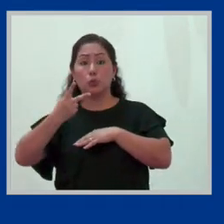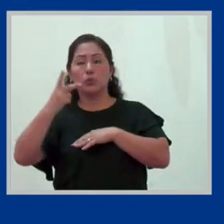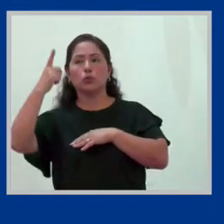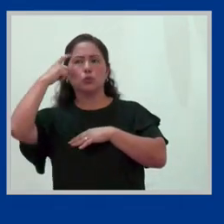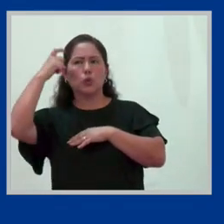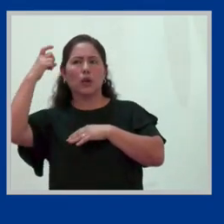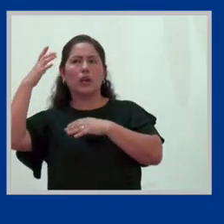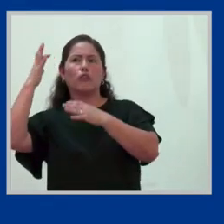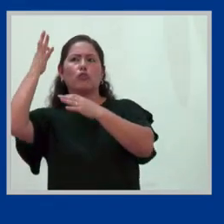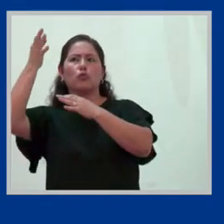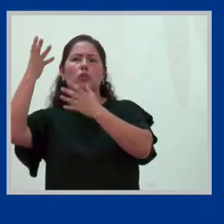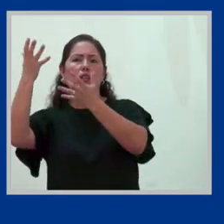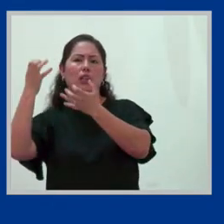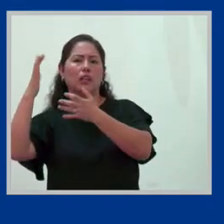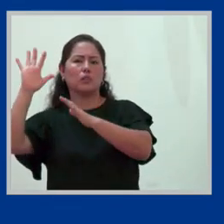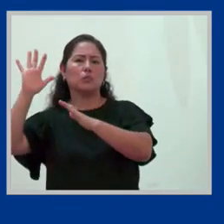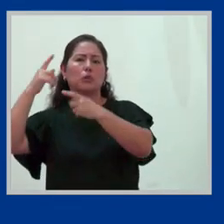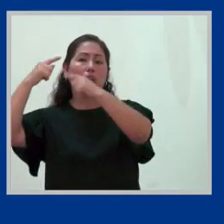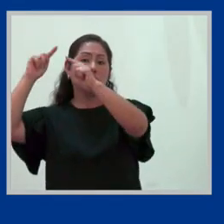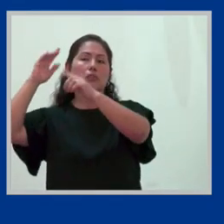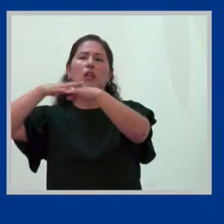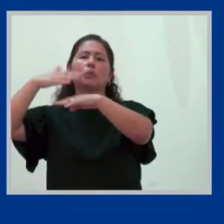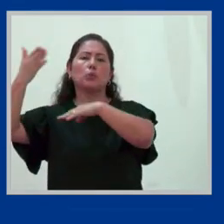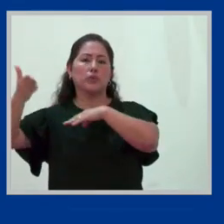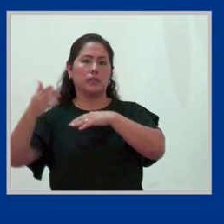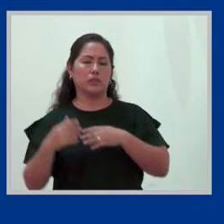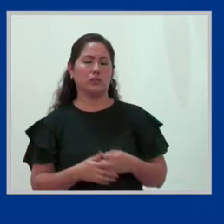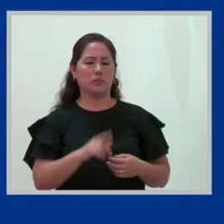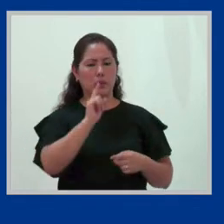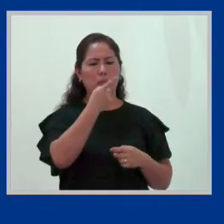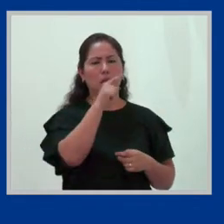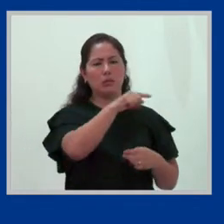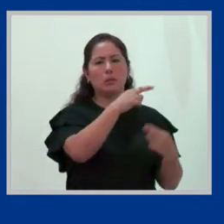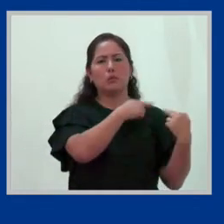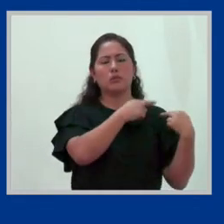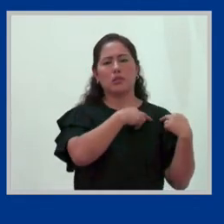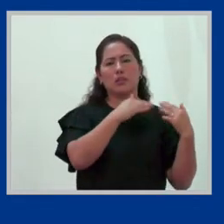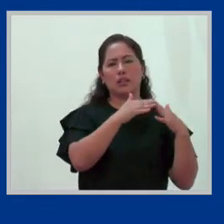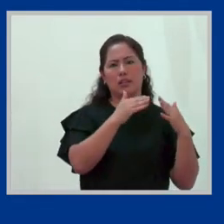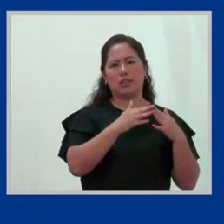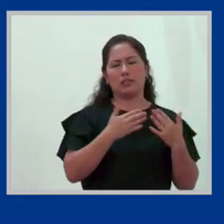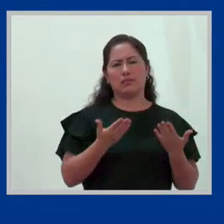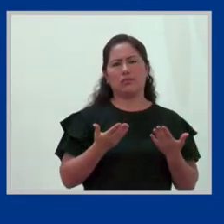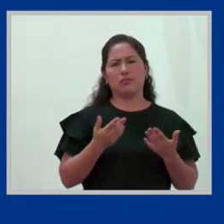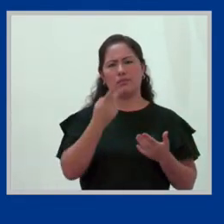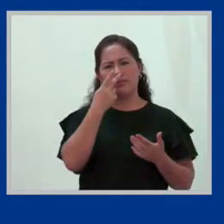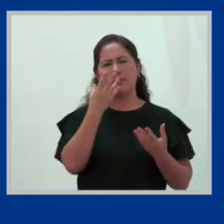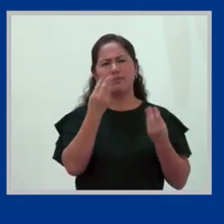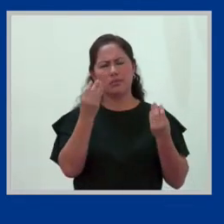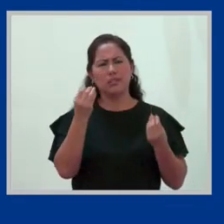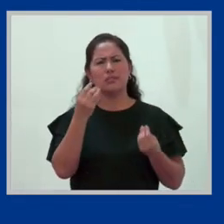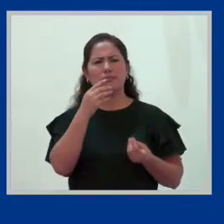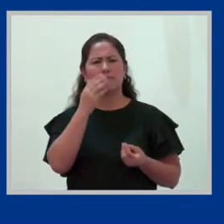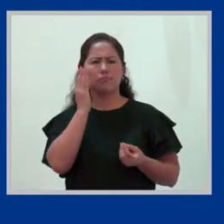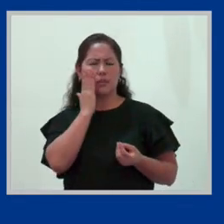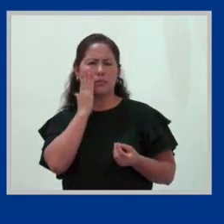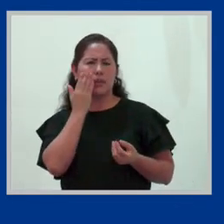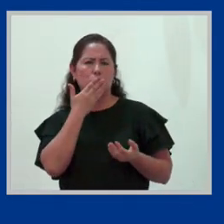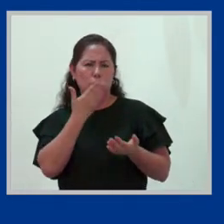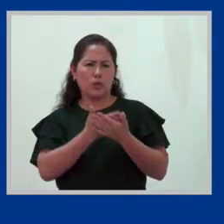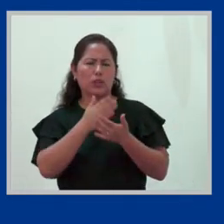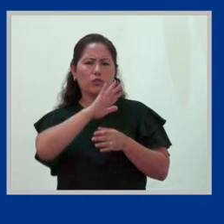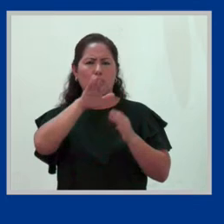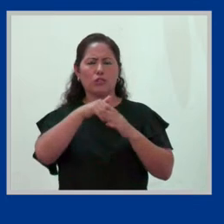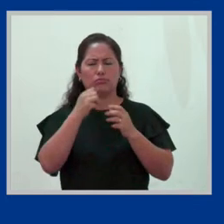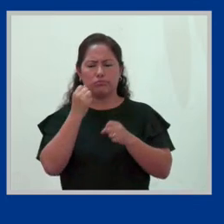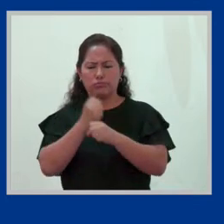Volvemos a esa lógica, claro, a la figura que tenemos de mamá negada y que debe hacer todo por su familia.